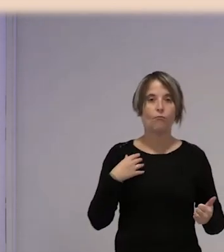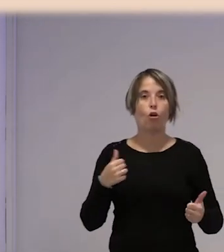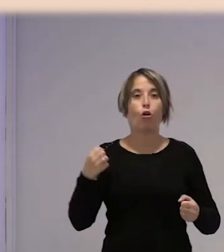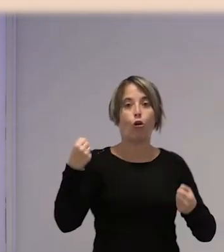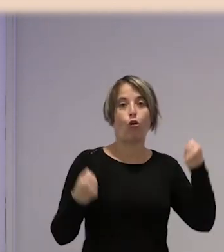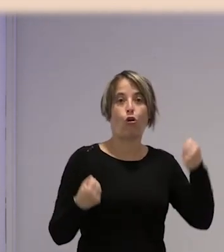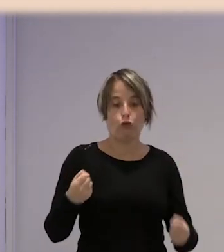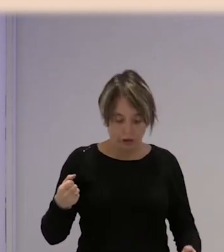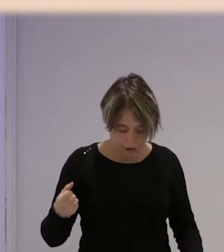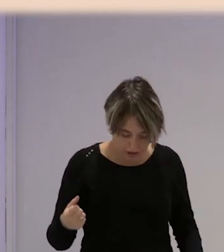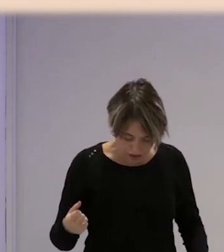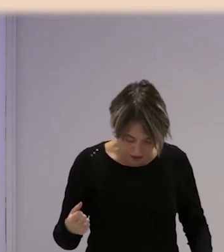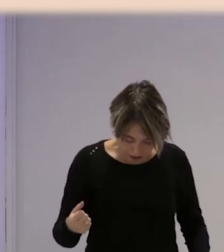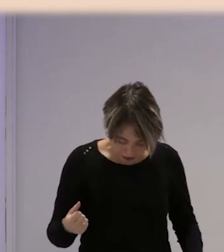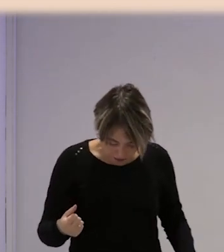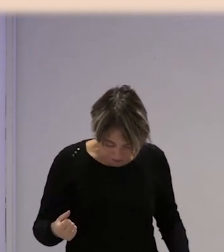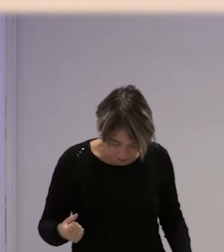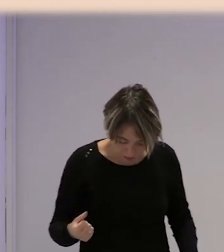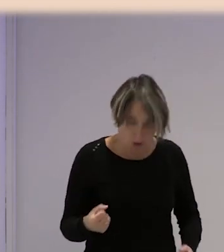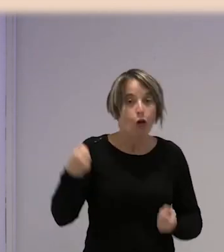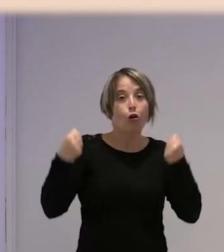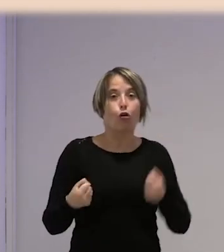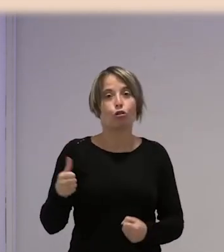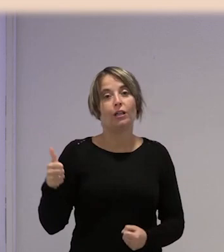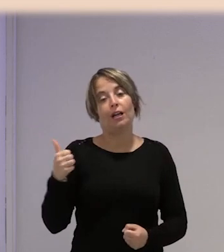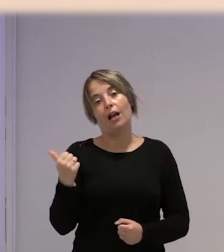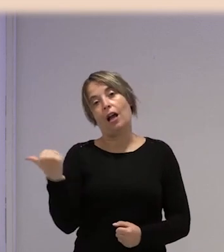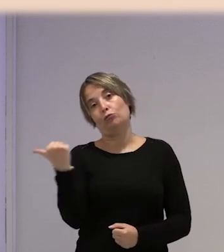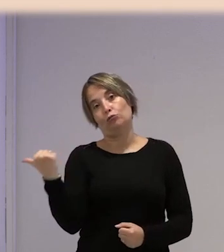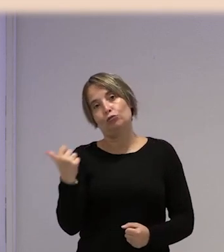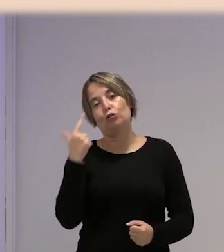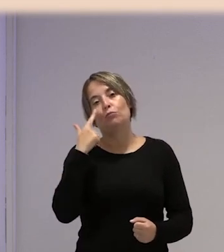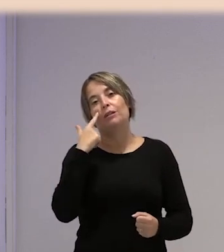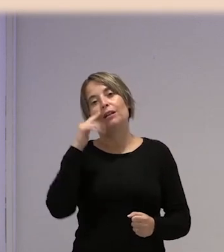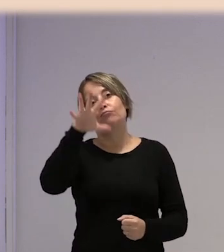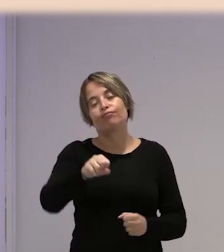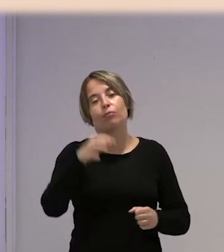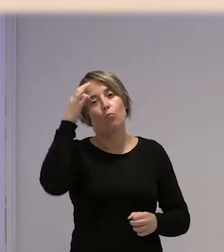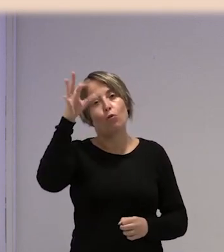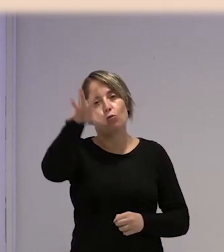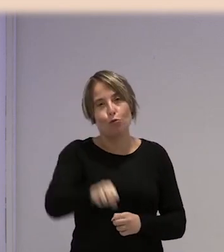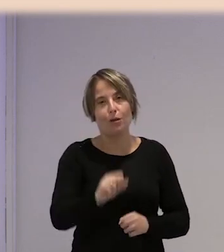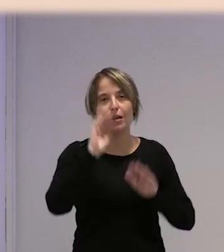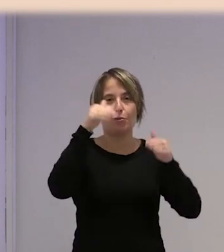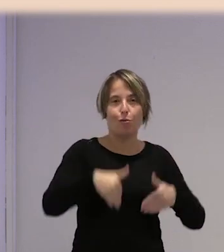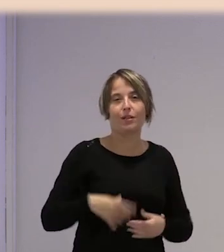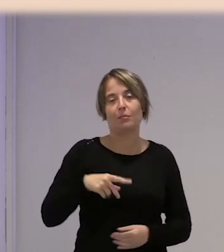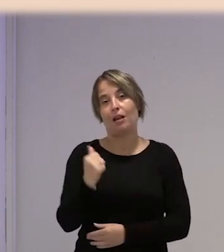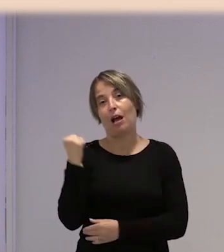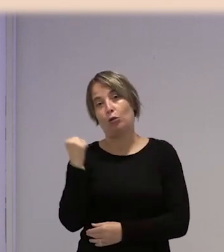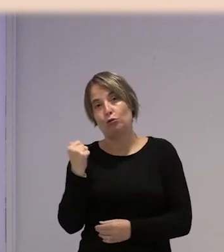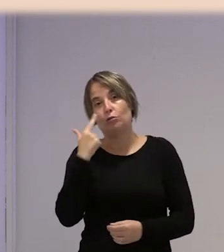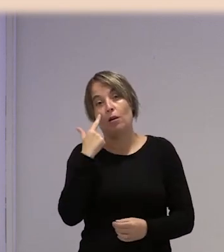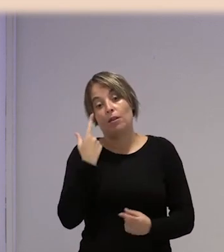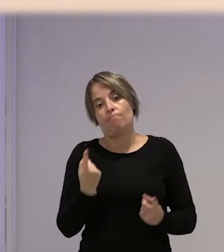salir a hacer autostop para llegar al pueblo a hacer sus compras y volver a hacer autostop, que muchas veces de ellas, de esas mujeres, pues se